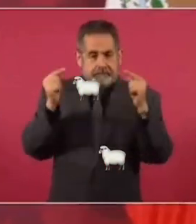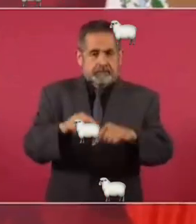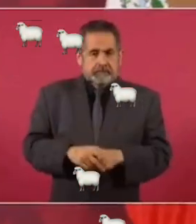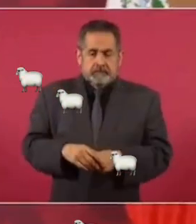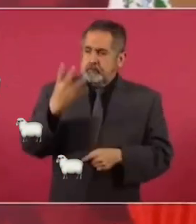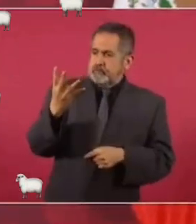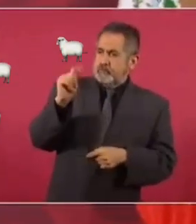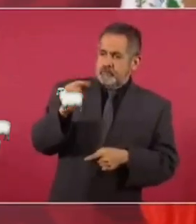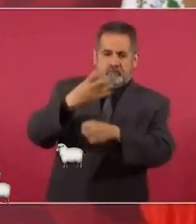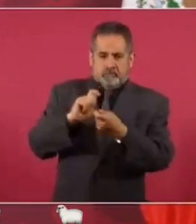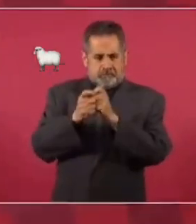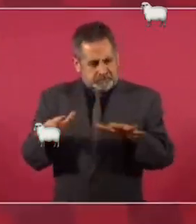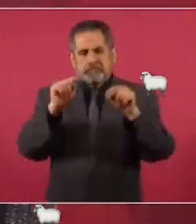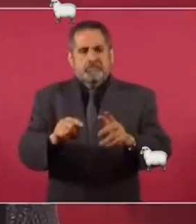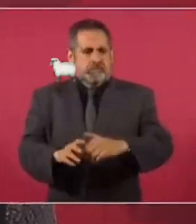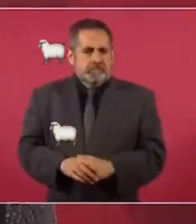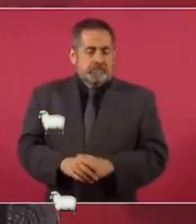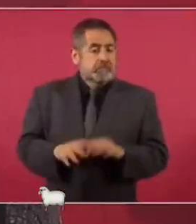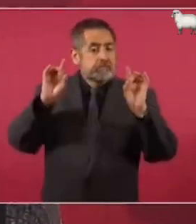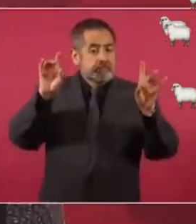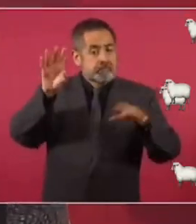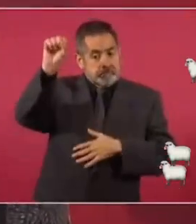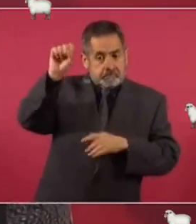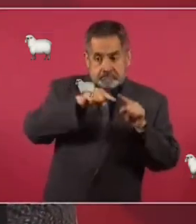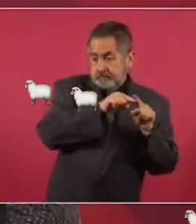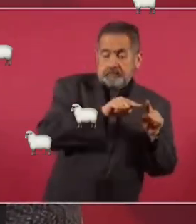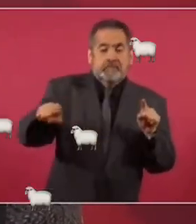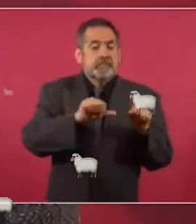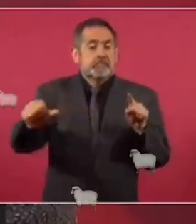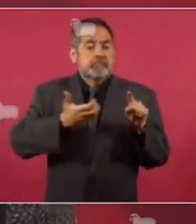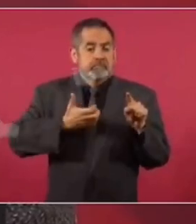Cuarta transformación, marcha. Del ángel al zócalo.